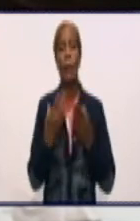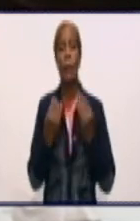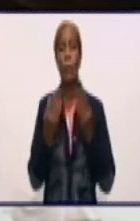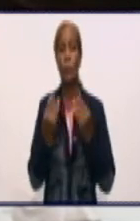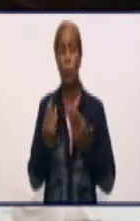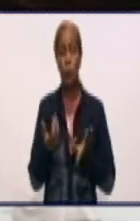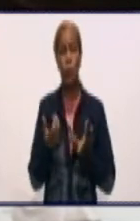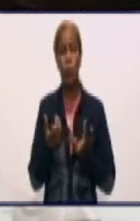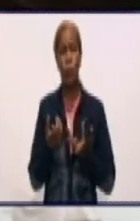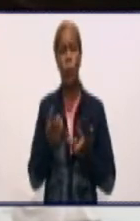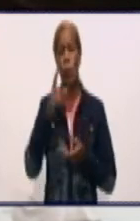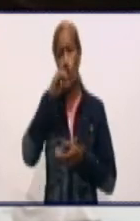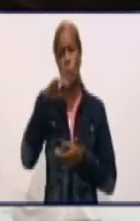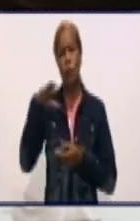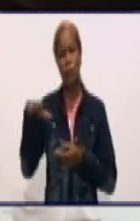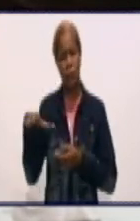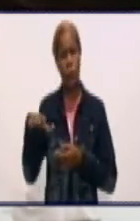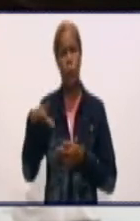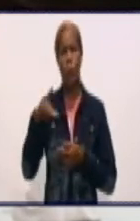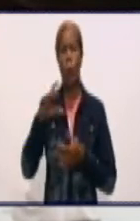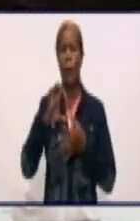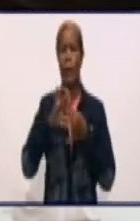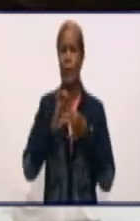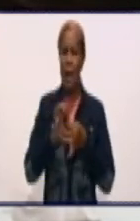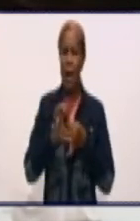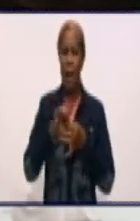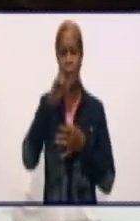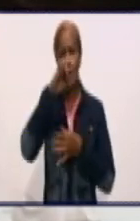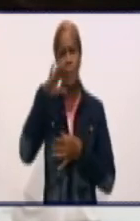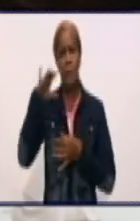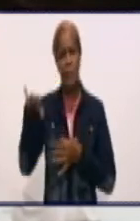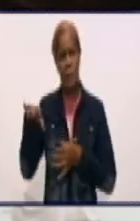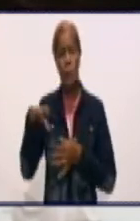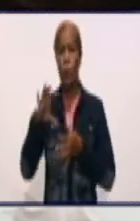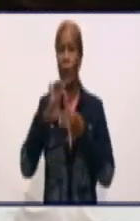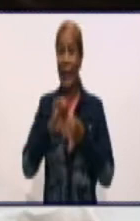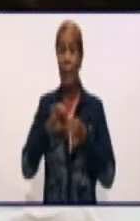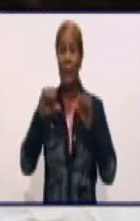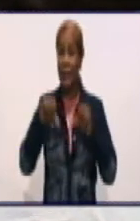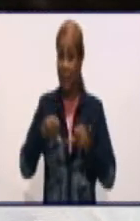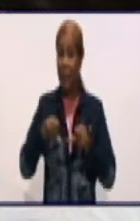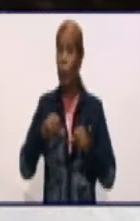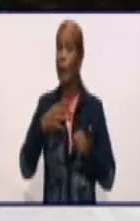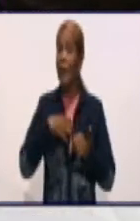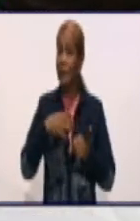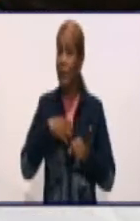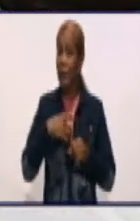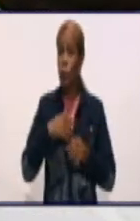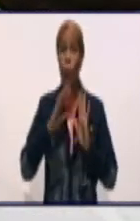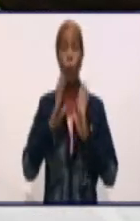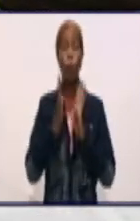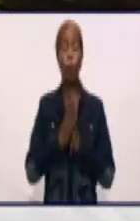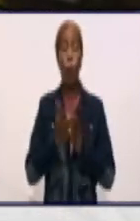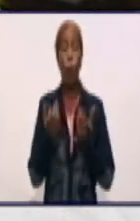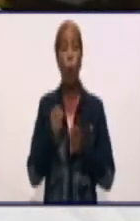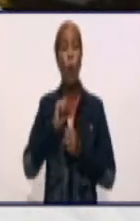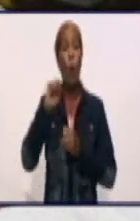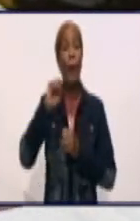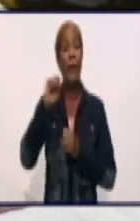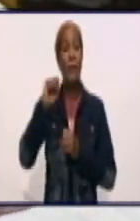niños graves, niños críticos, que ha tenido todo el equipamiento y todo lo necesario para salvarles la vida